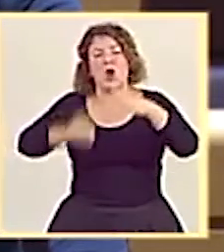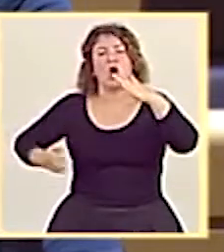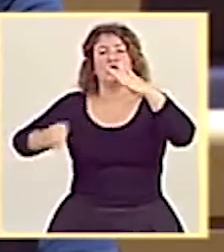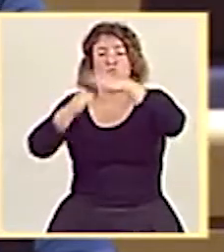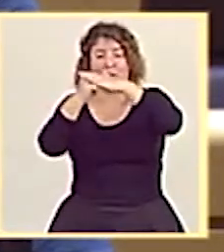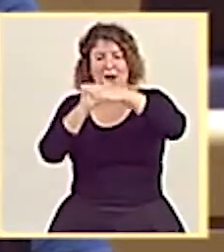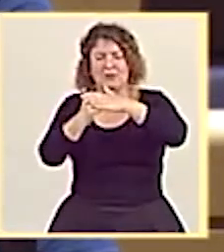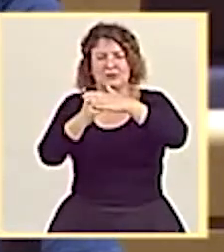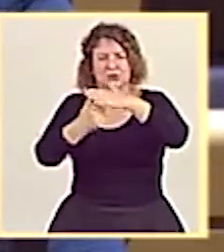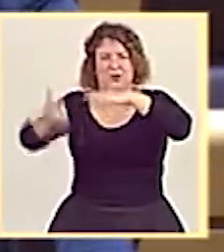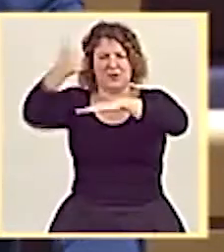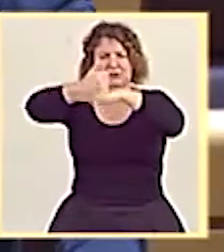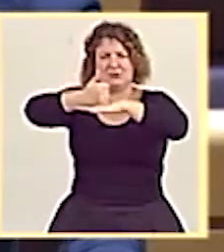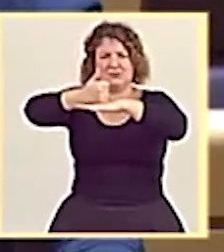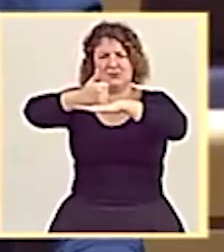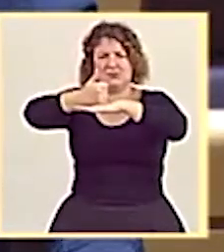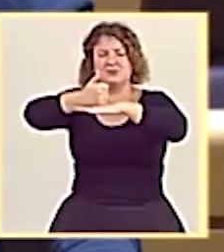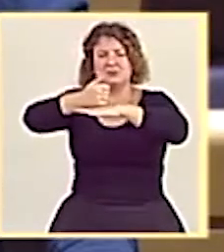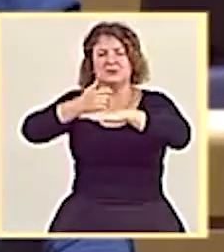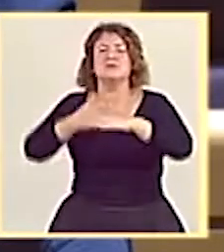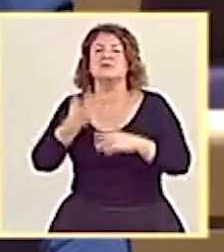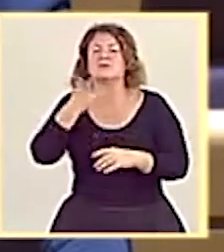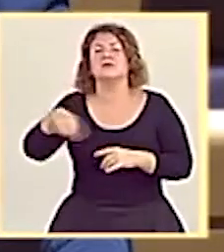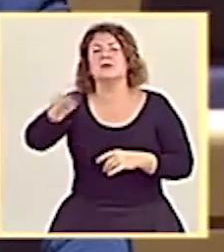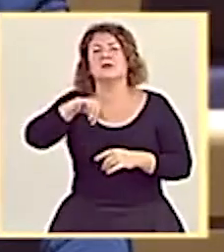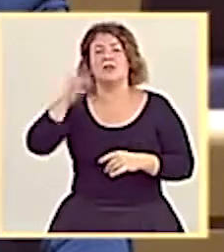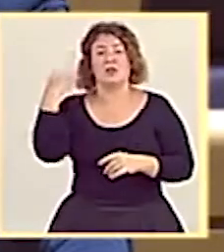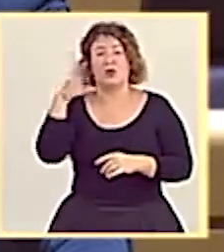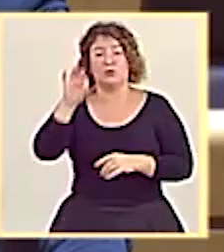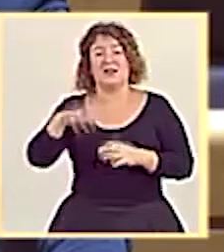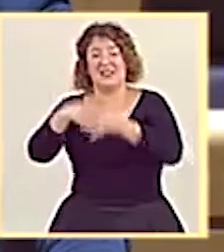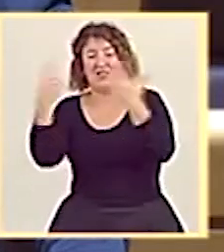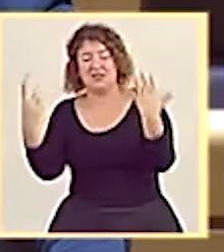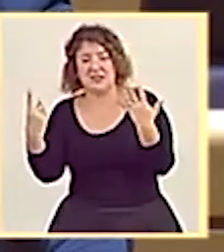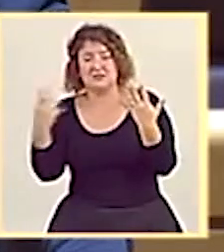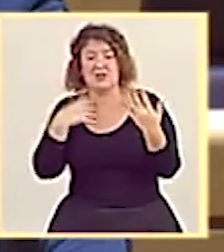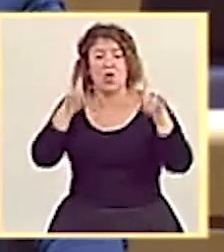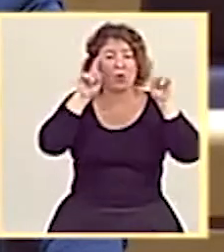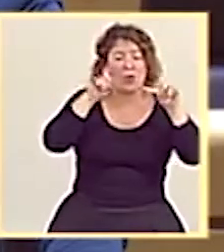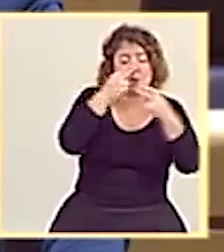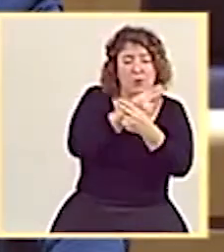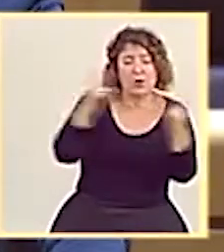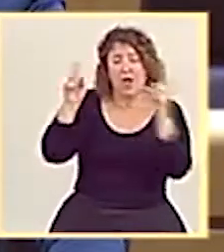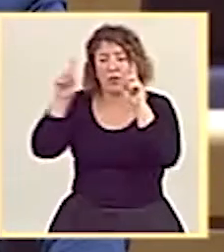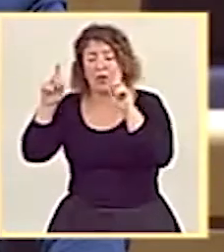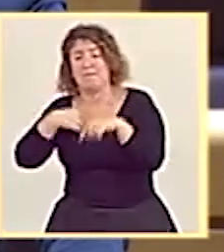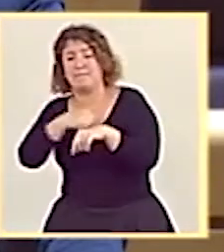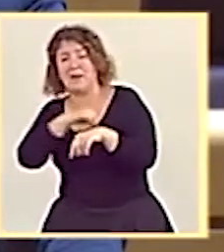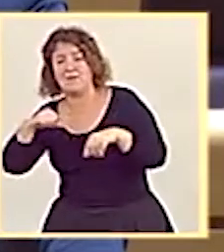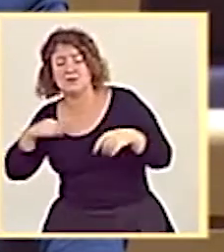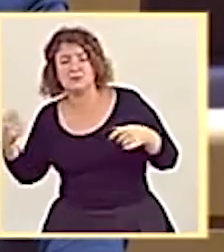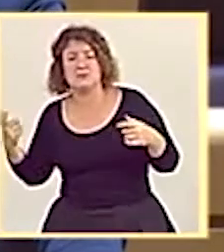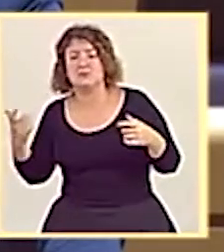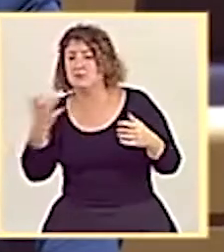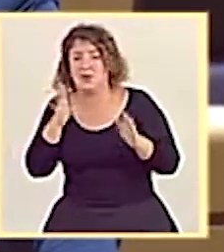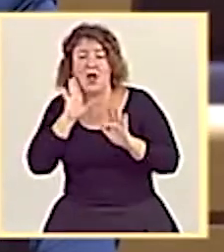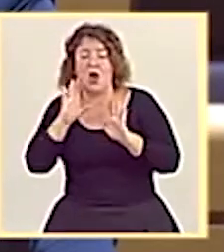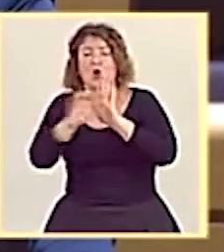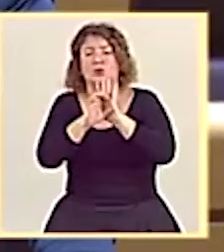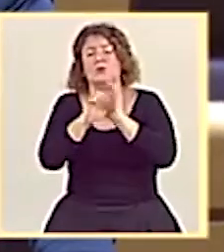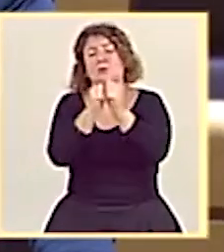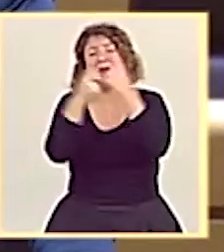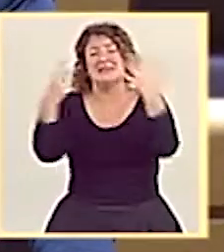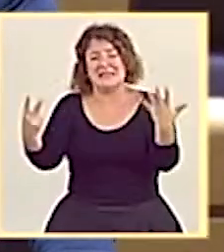Un sistema educativo dual que se fundamente en la educación concertada por una parte y en la educación pública y que directamente emana de la propia Constitución, del artículo